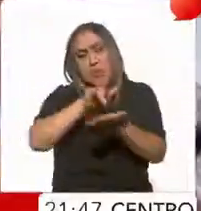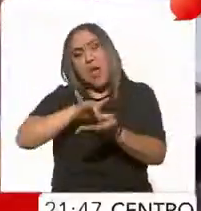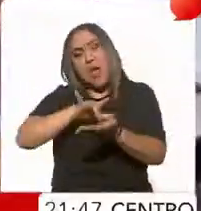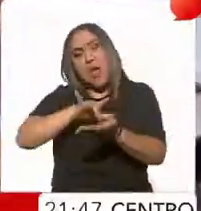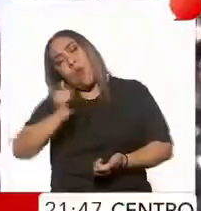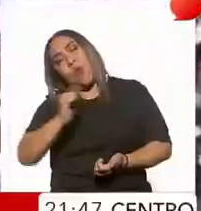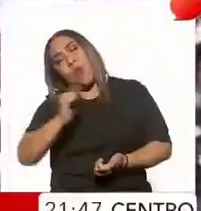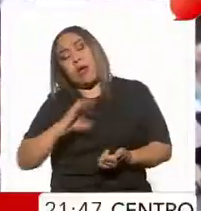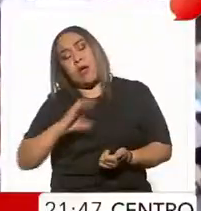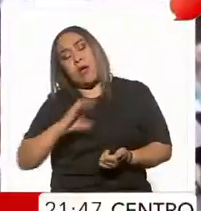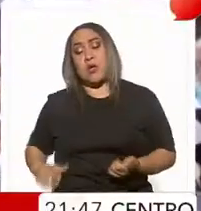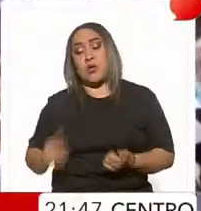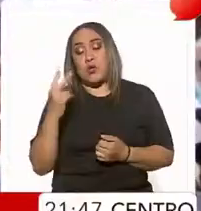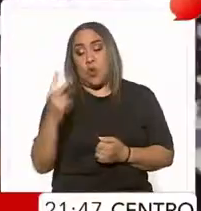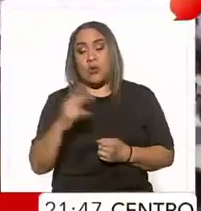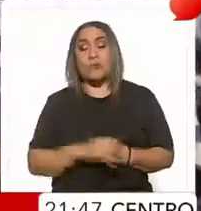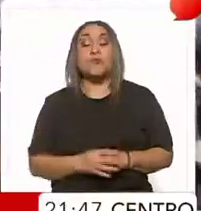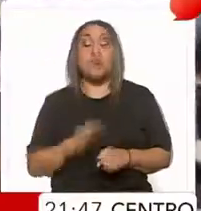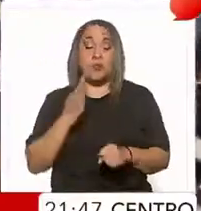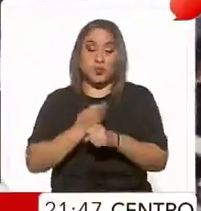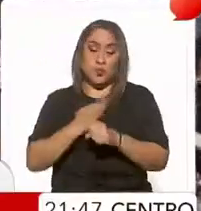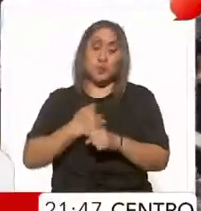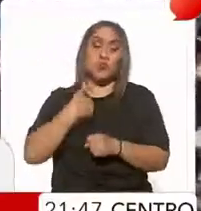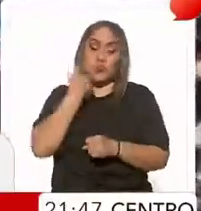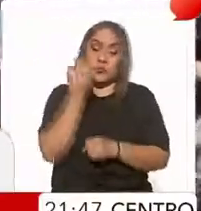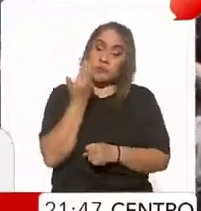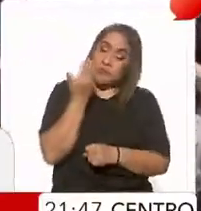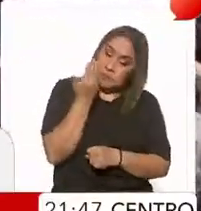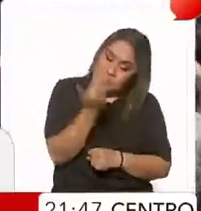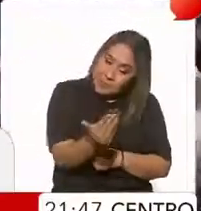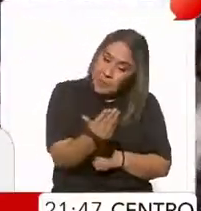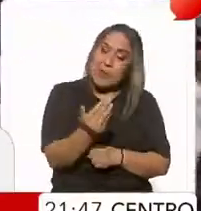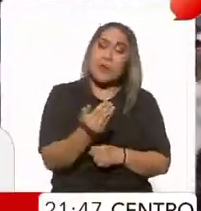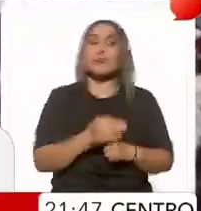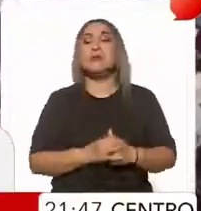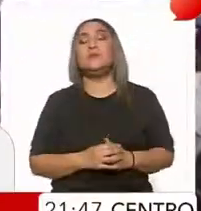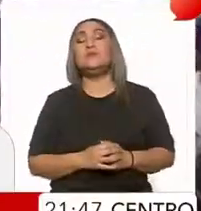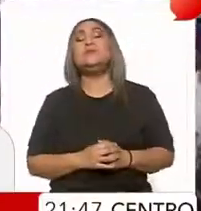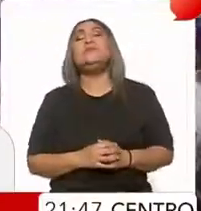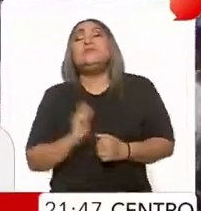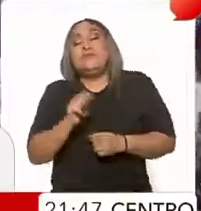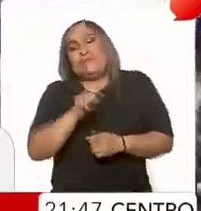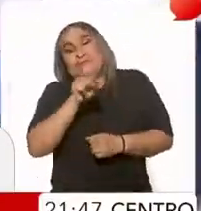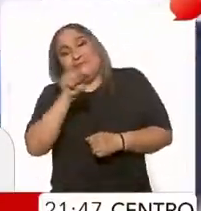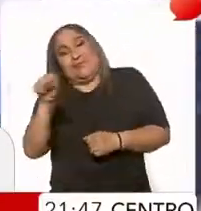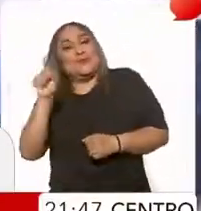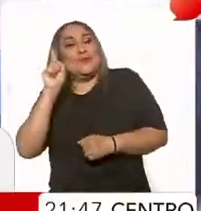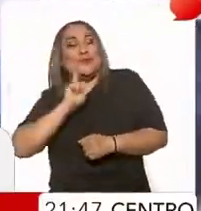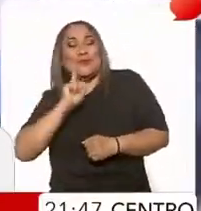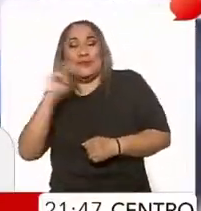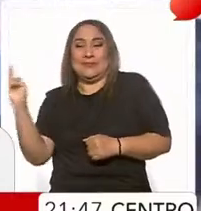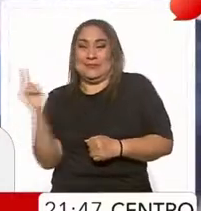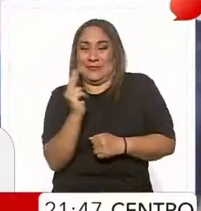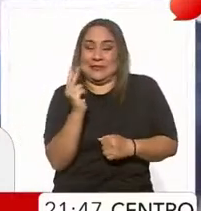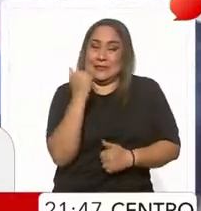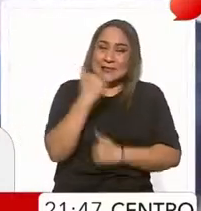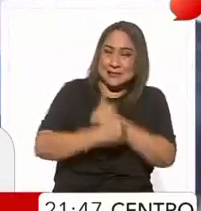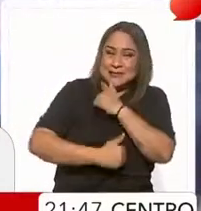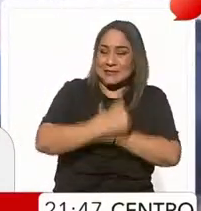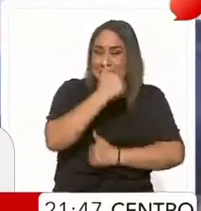candidatas. Pero voy a pedirles a las aspirantes al mismo cargo